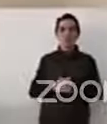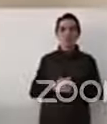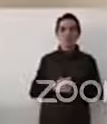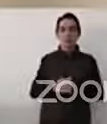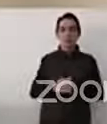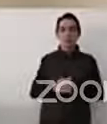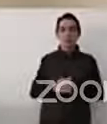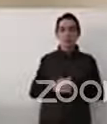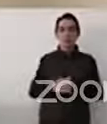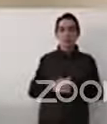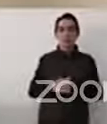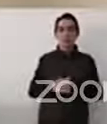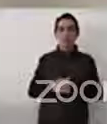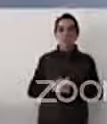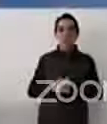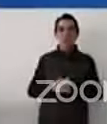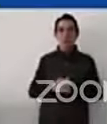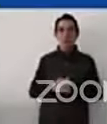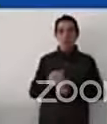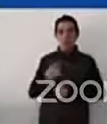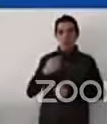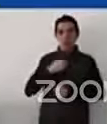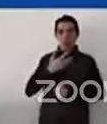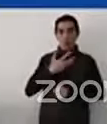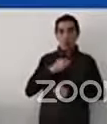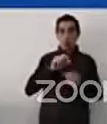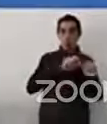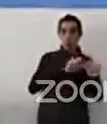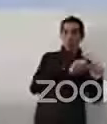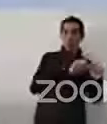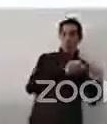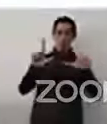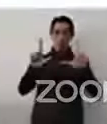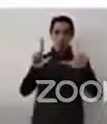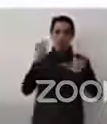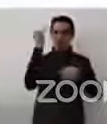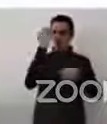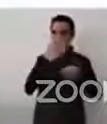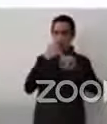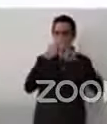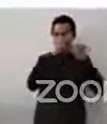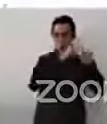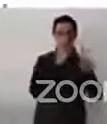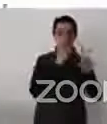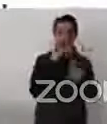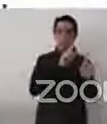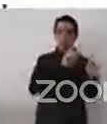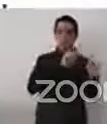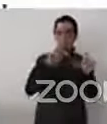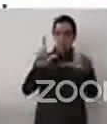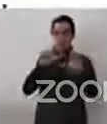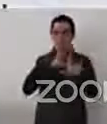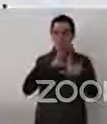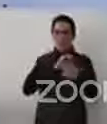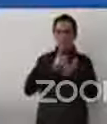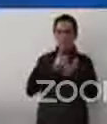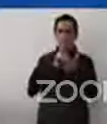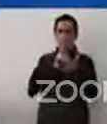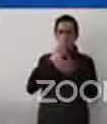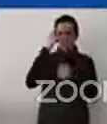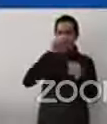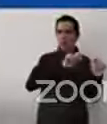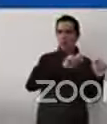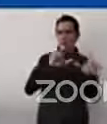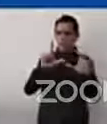ayudar para proyectarla y quisiera empezar una